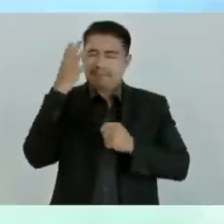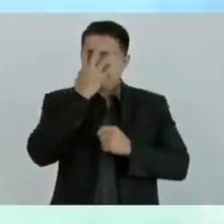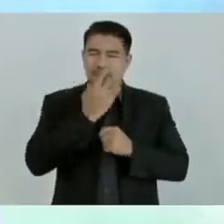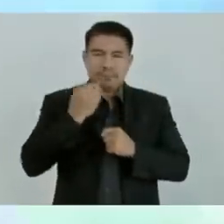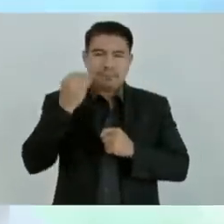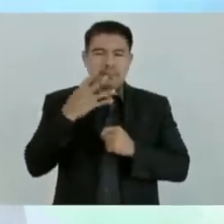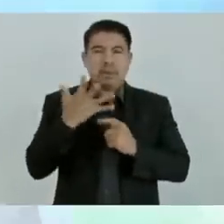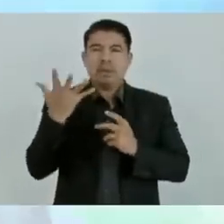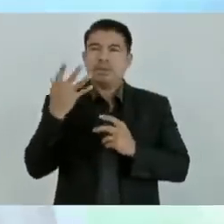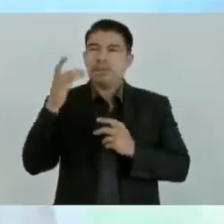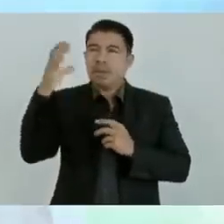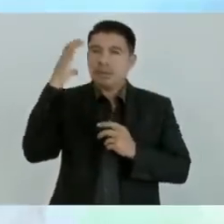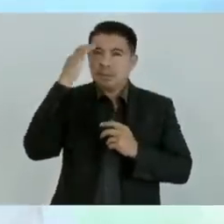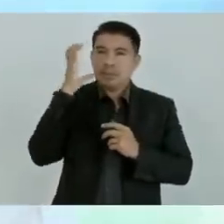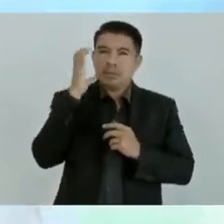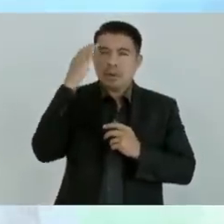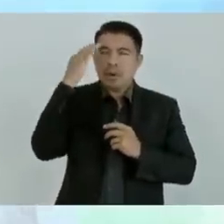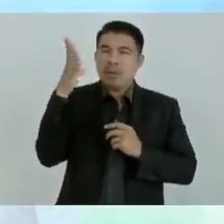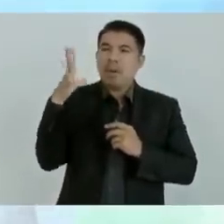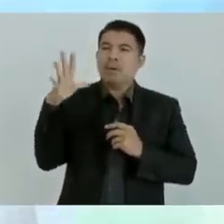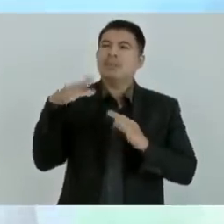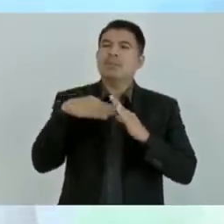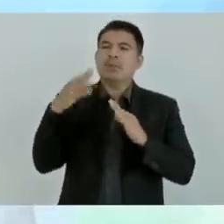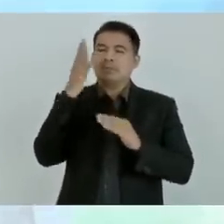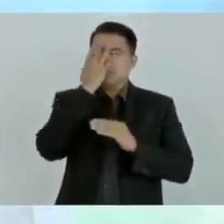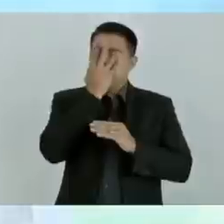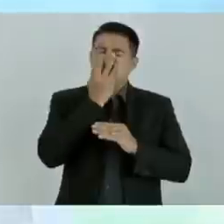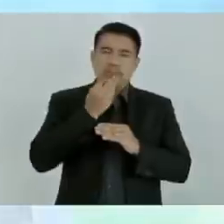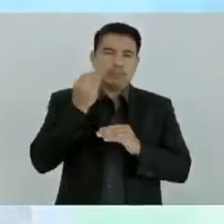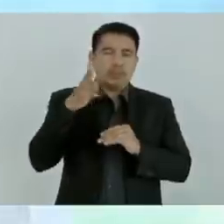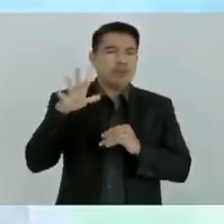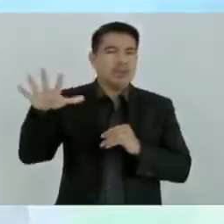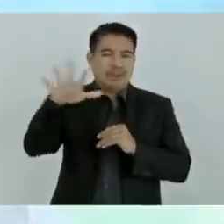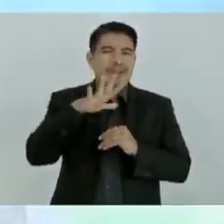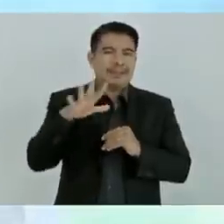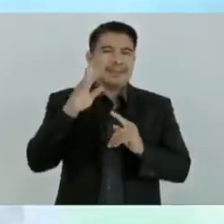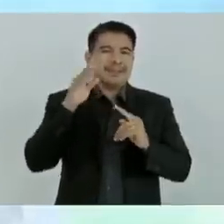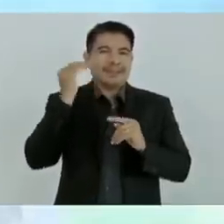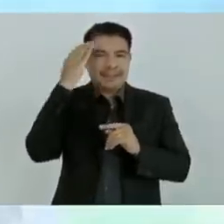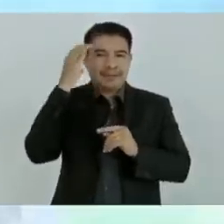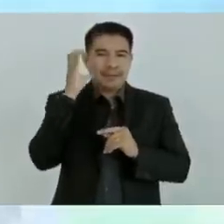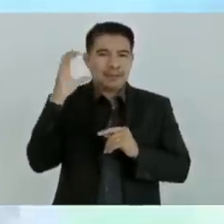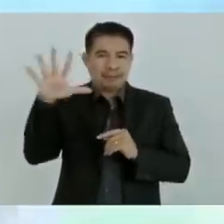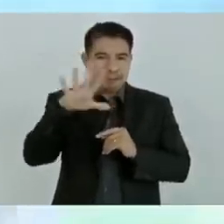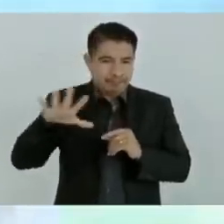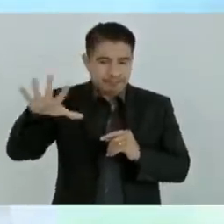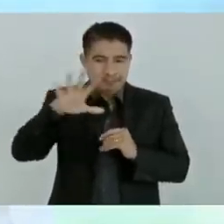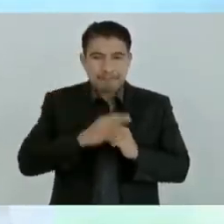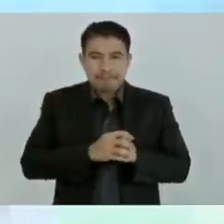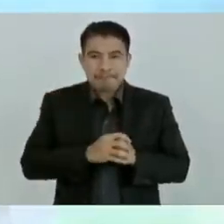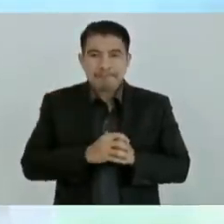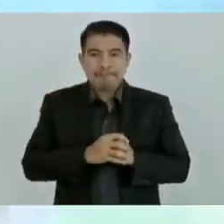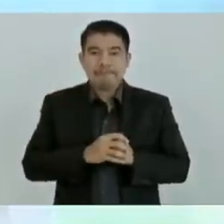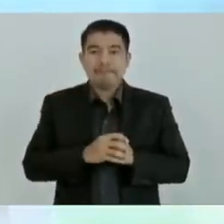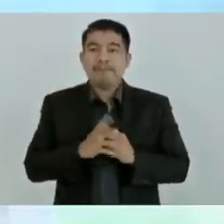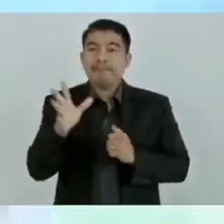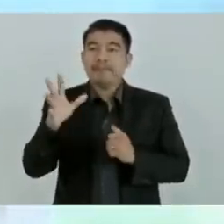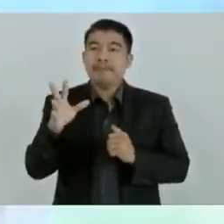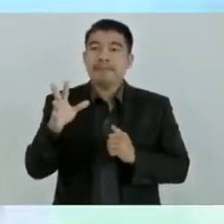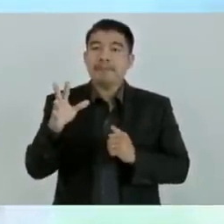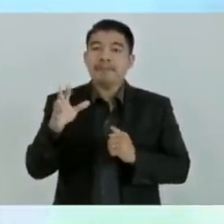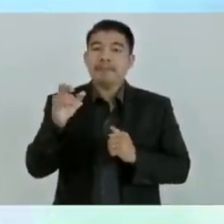como San Cristóbal, una ciudad colonial tan bella como San Cristóbal, no se ve